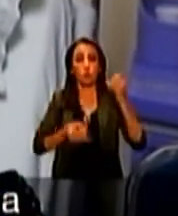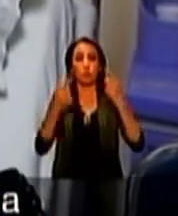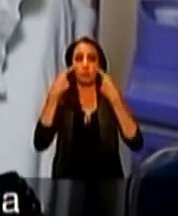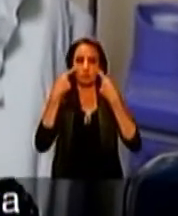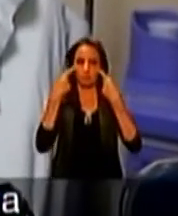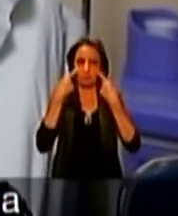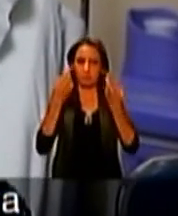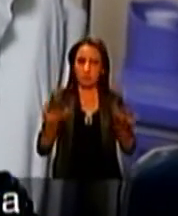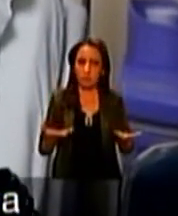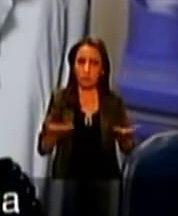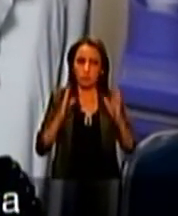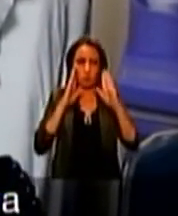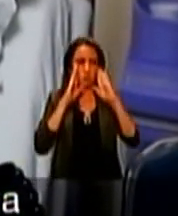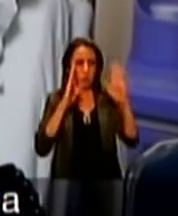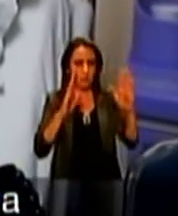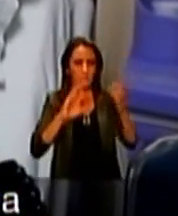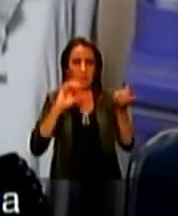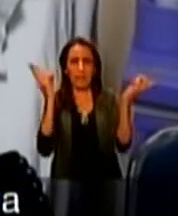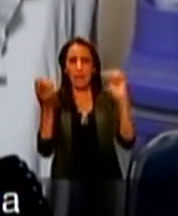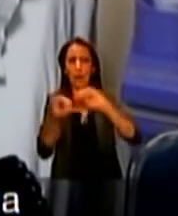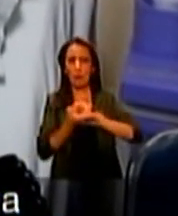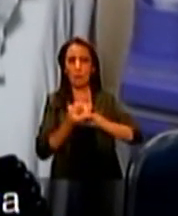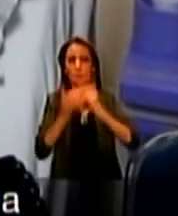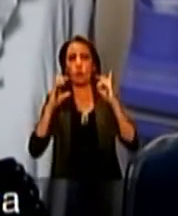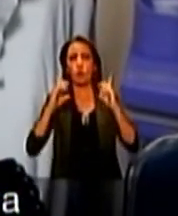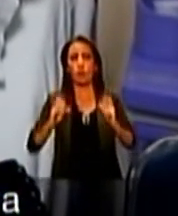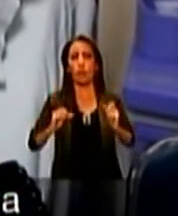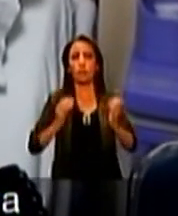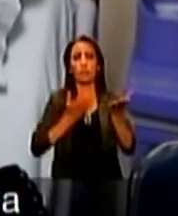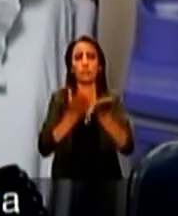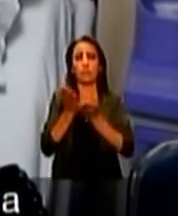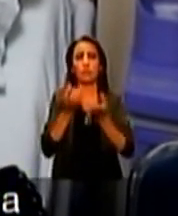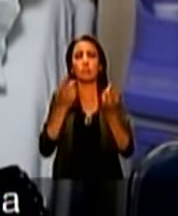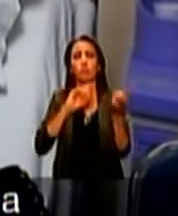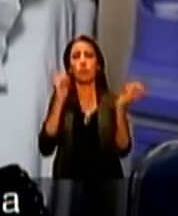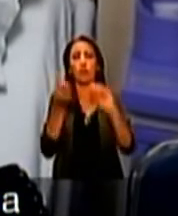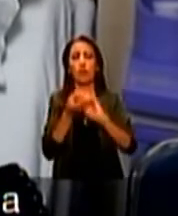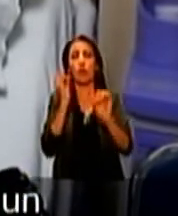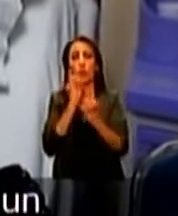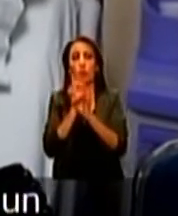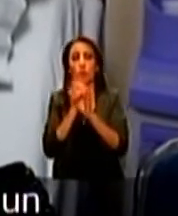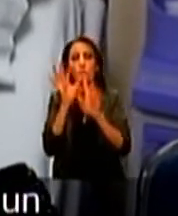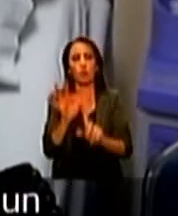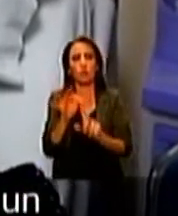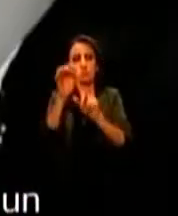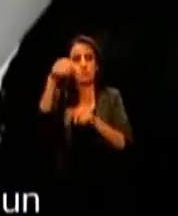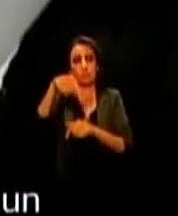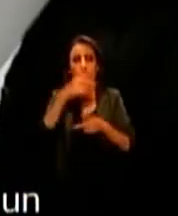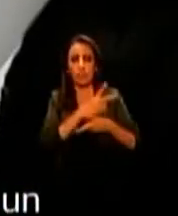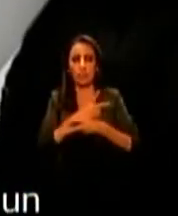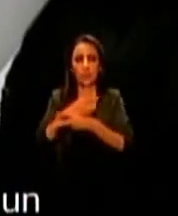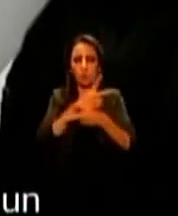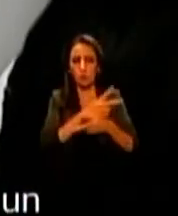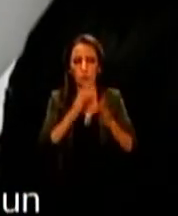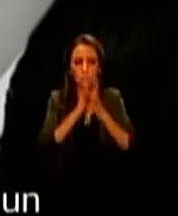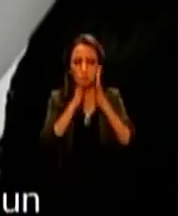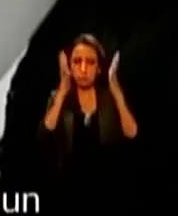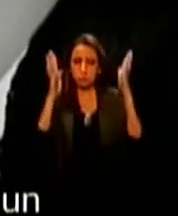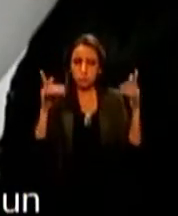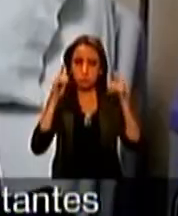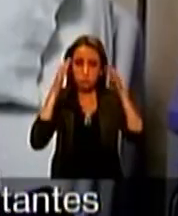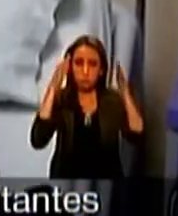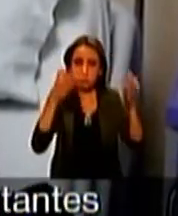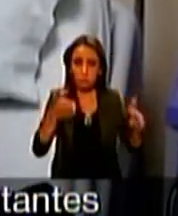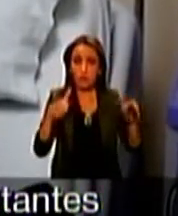se nota y se ha palpado el cambio en las instituciones, especialmente aquí cuando es un cuidado tan